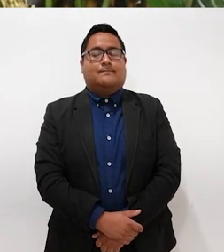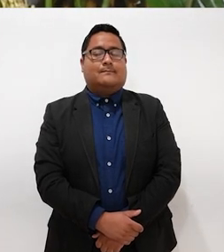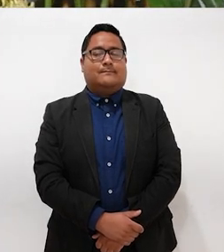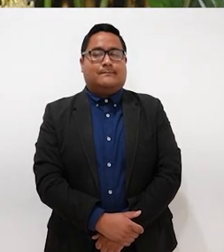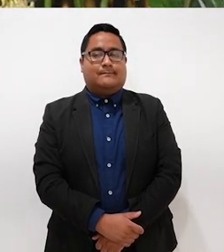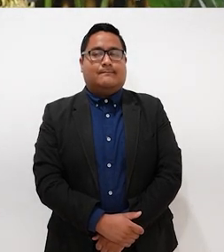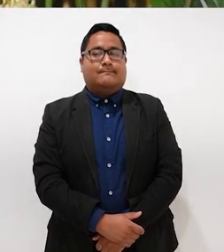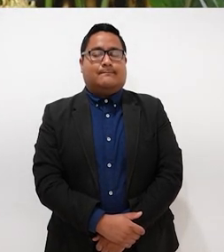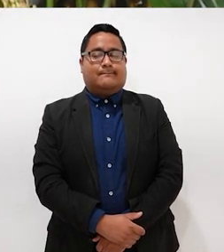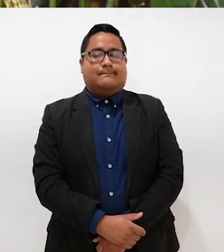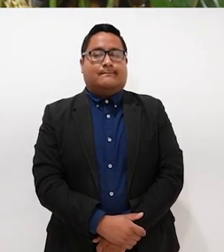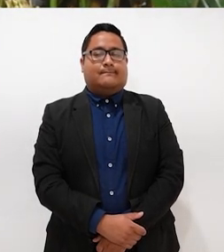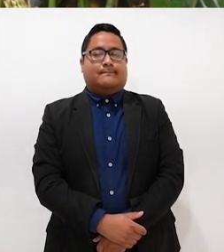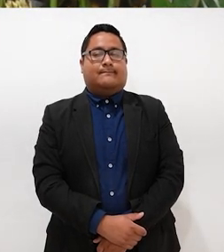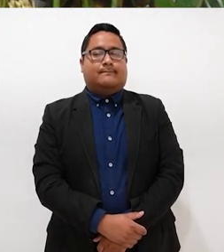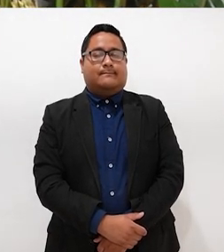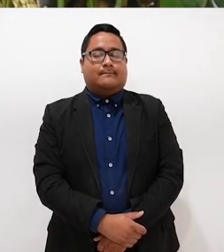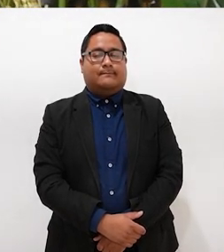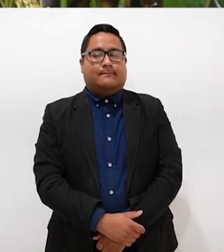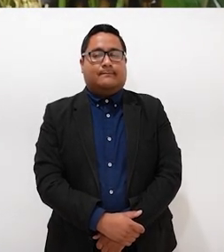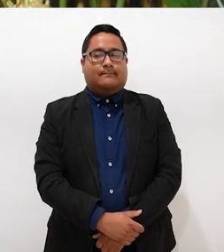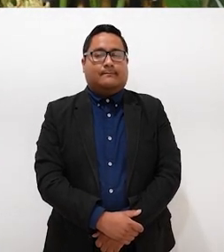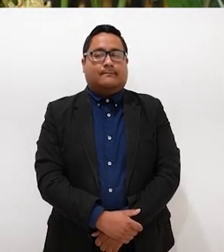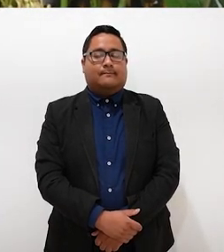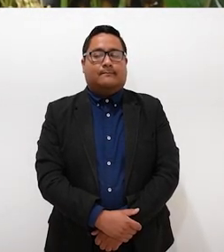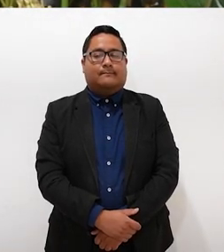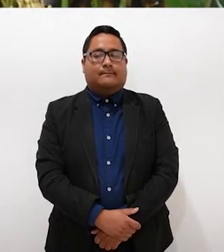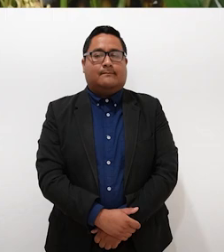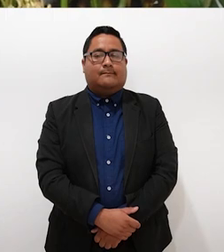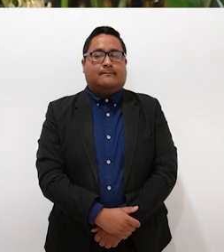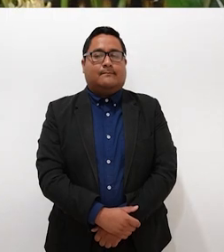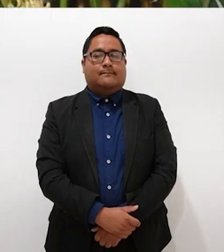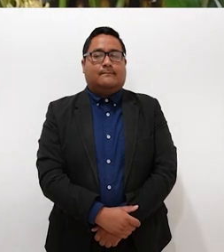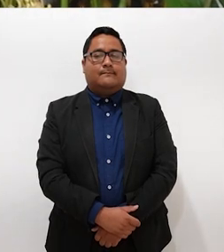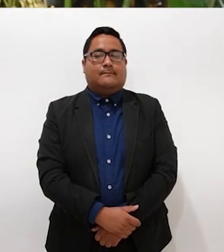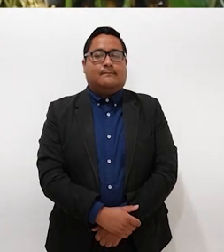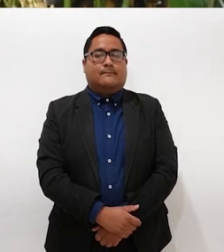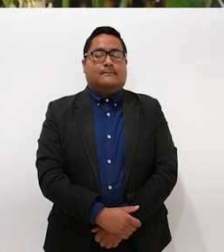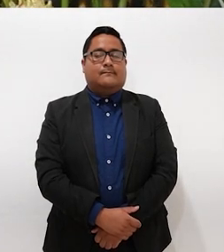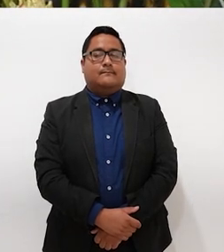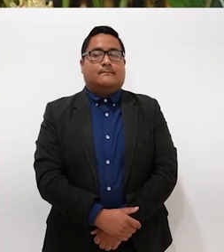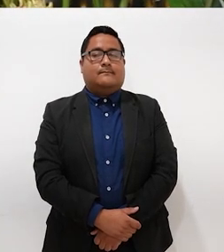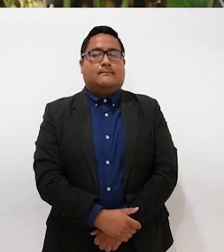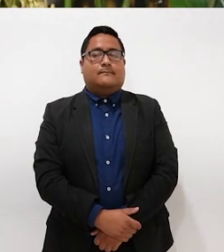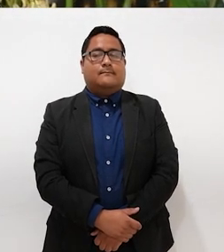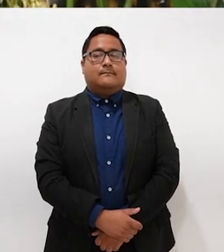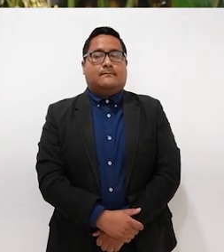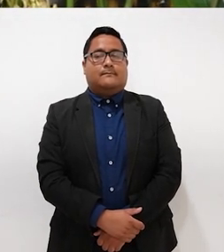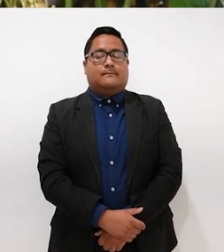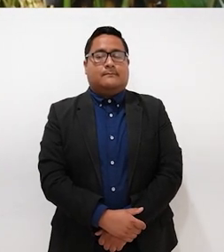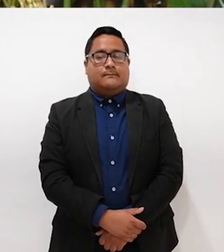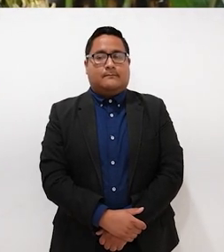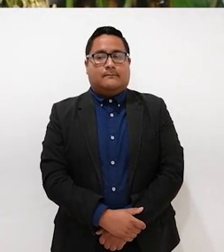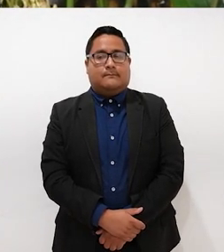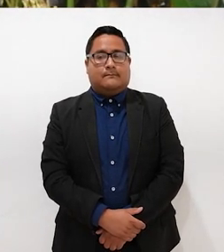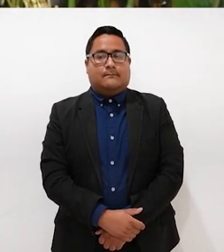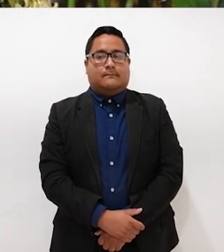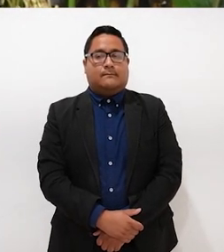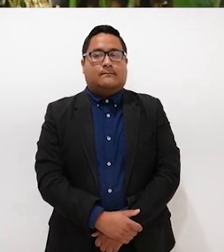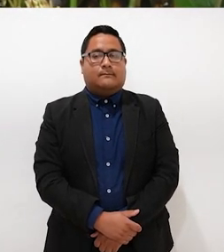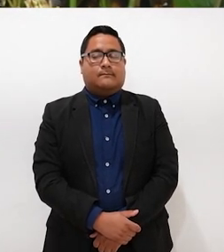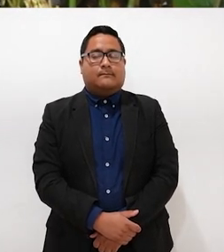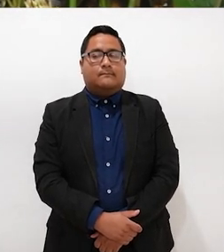Yo vivo en Muleje y vine aquí a La Paz para tener una reunión este día, el 13 de abril.